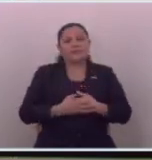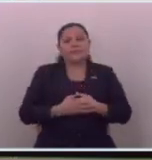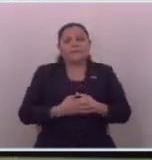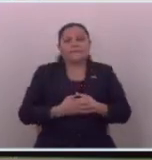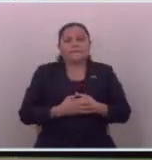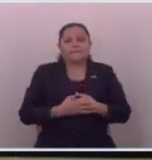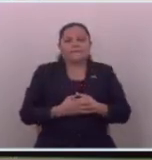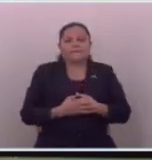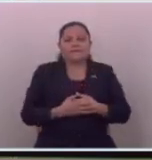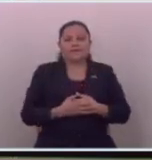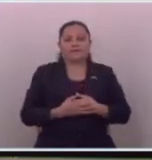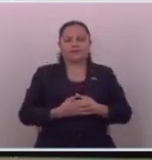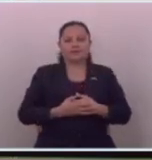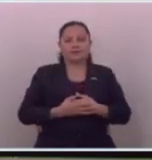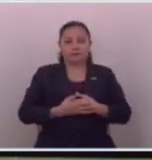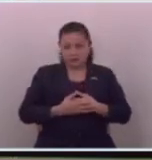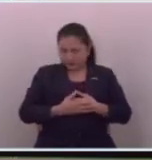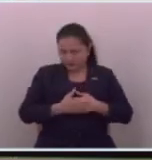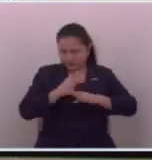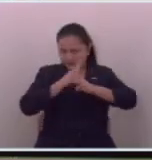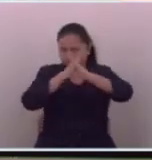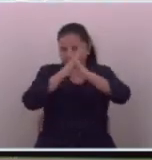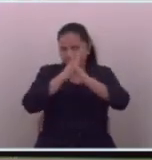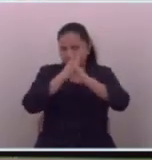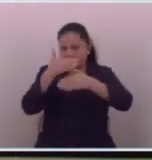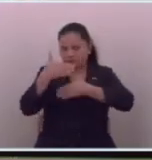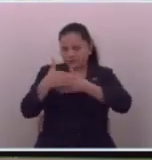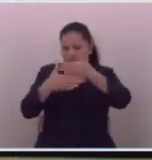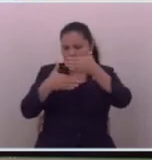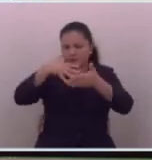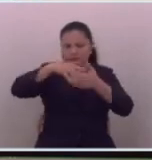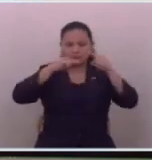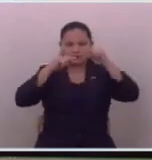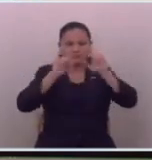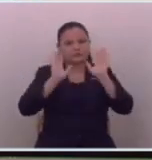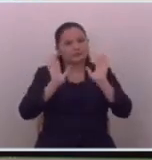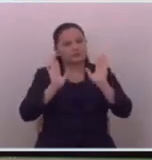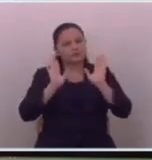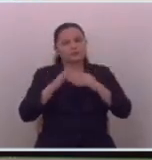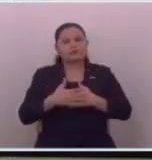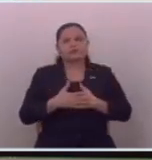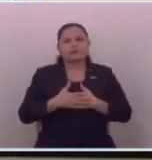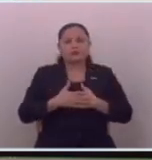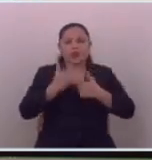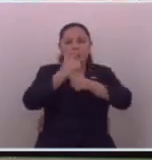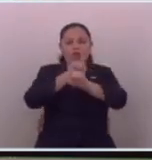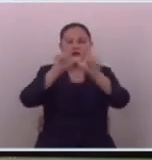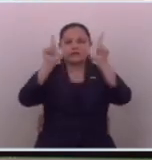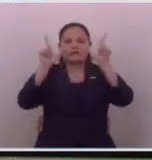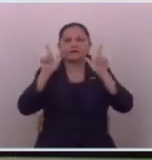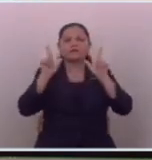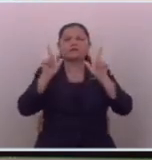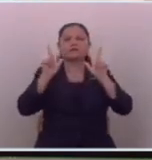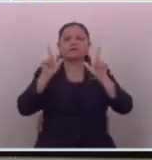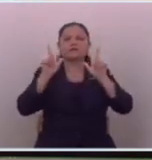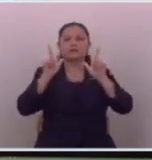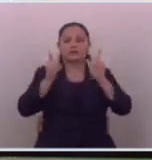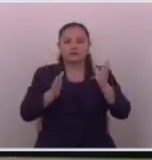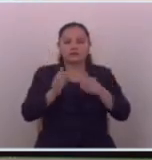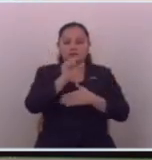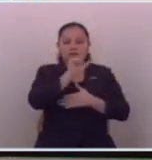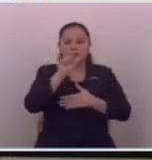y no son defensores de los procesos democráticos de la libertad de la de las